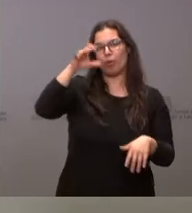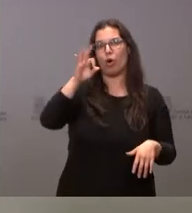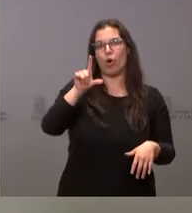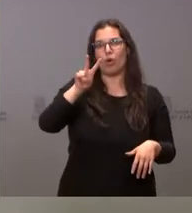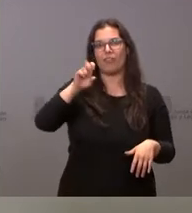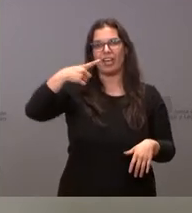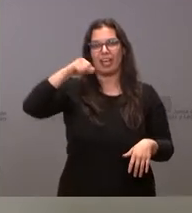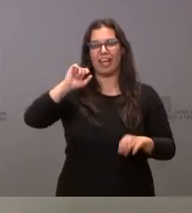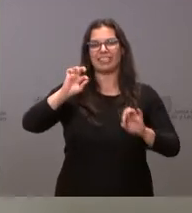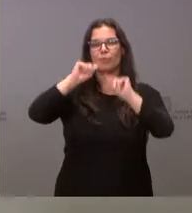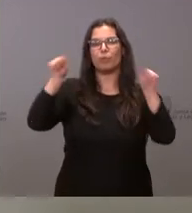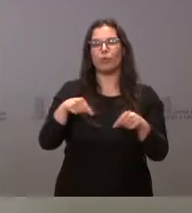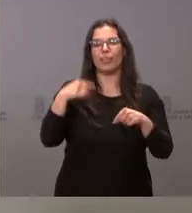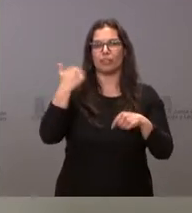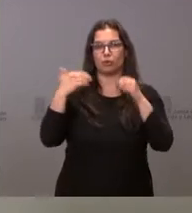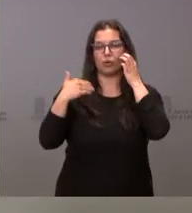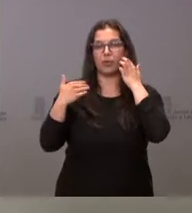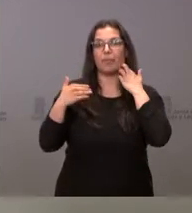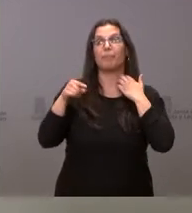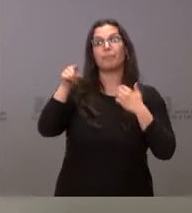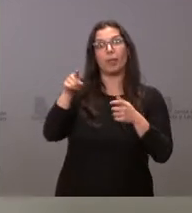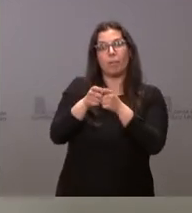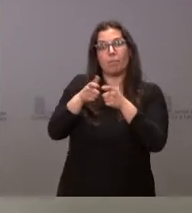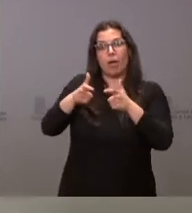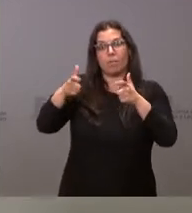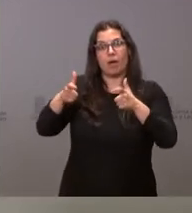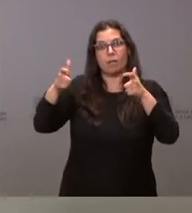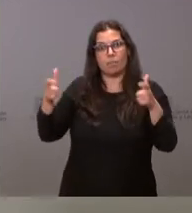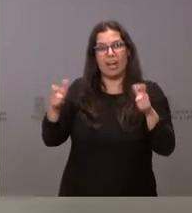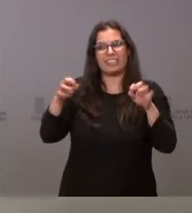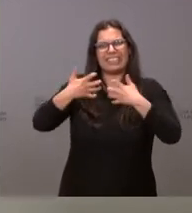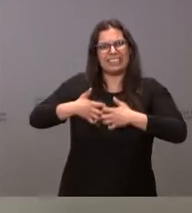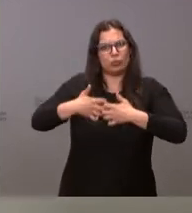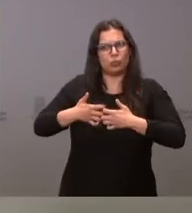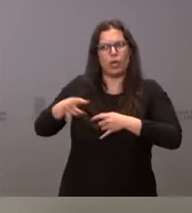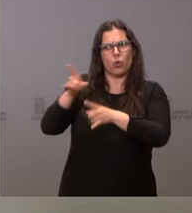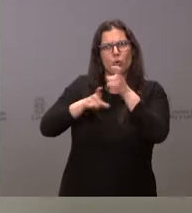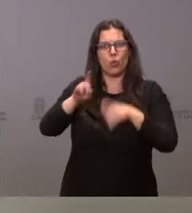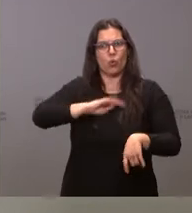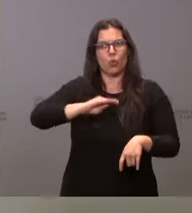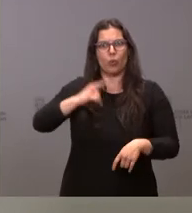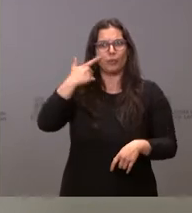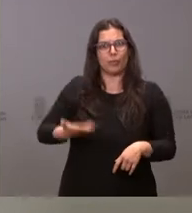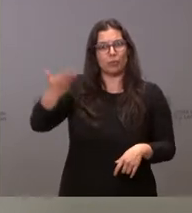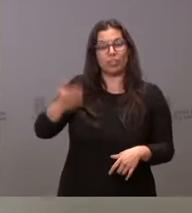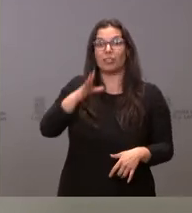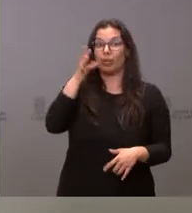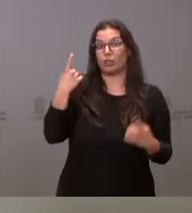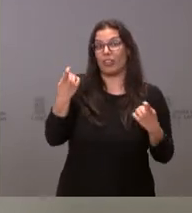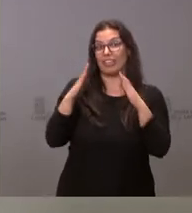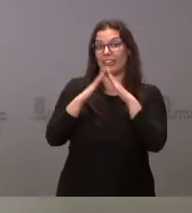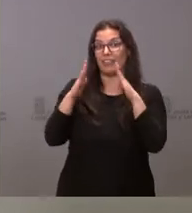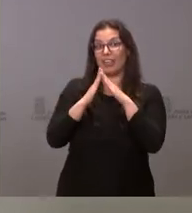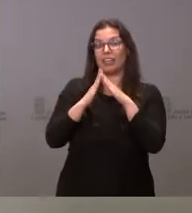en la provincia de Soria que está creciendo desde el punto de vista industrial de forma muy relevante y que requiere de estas